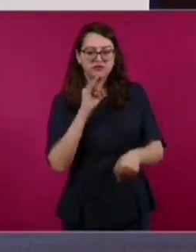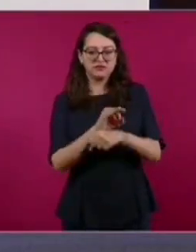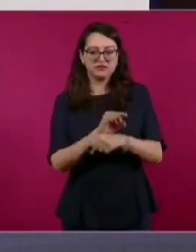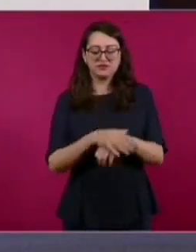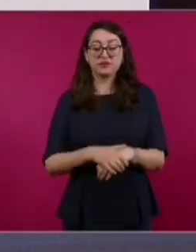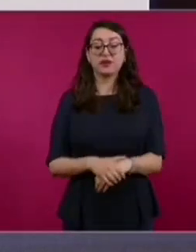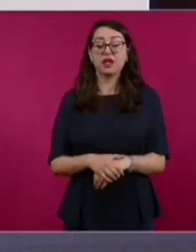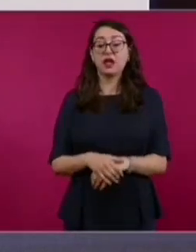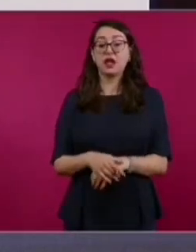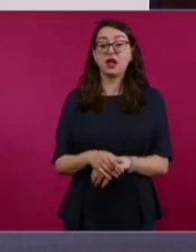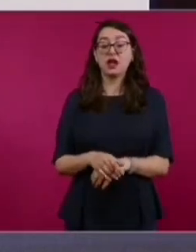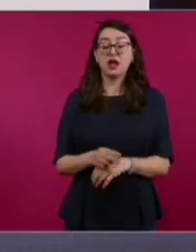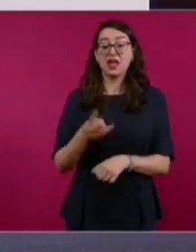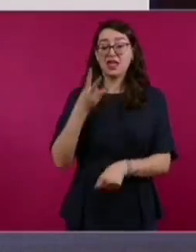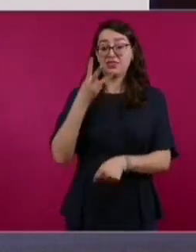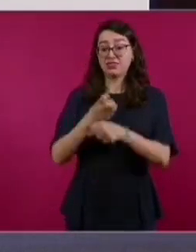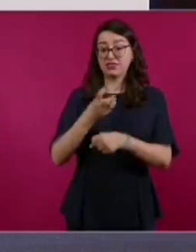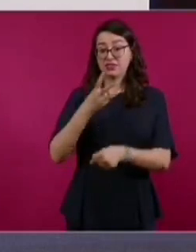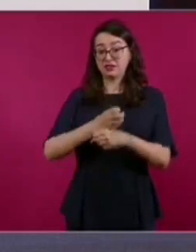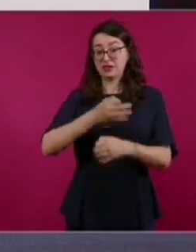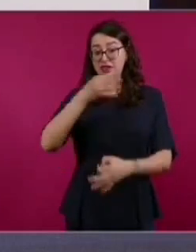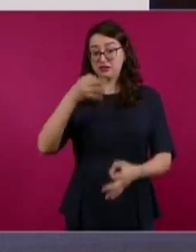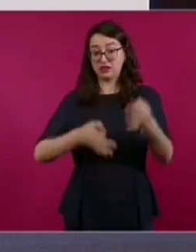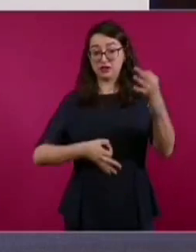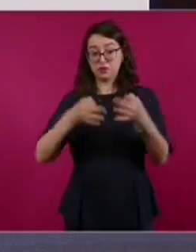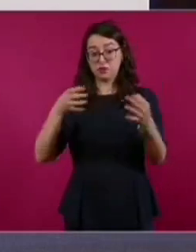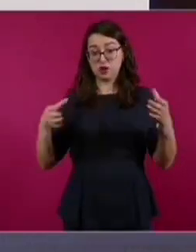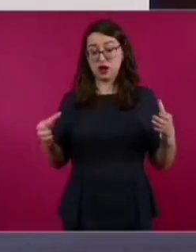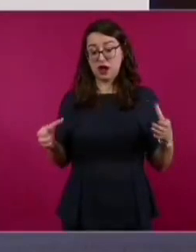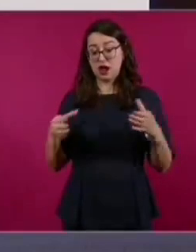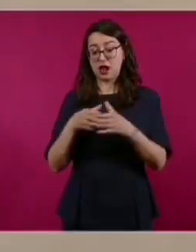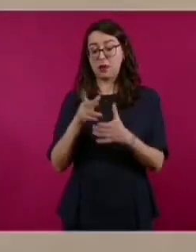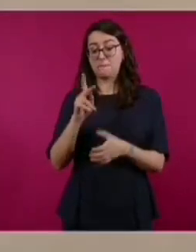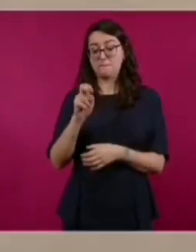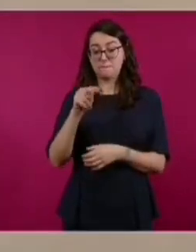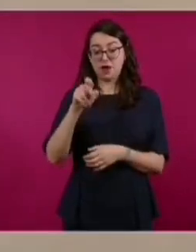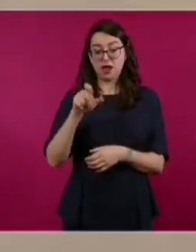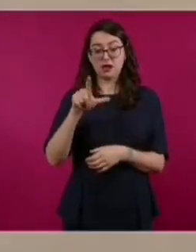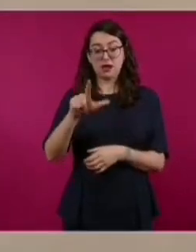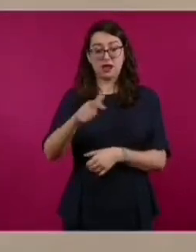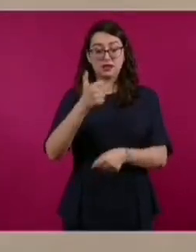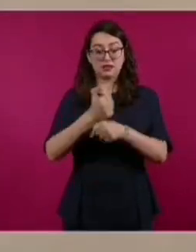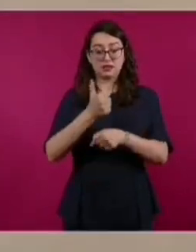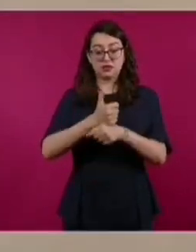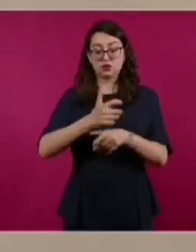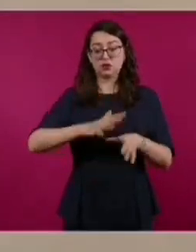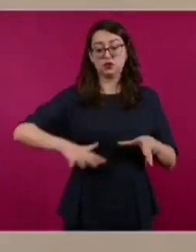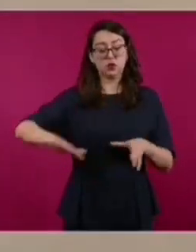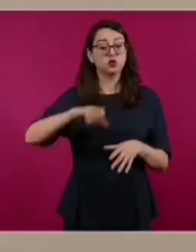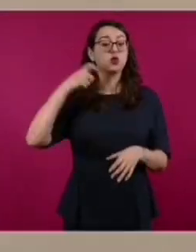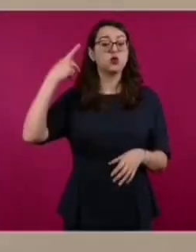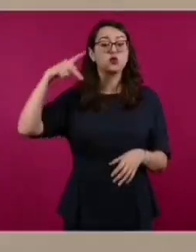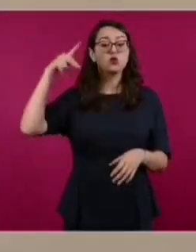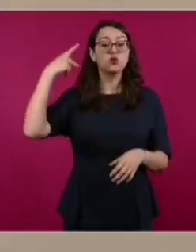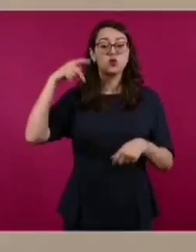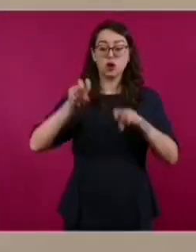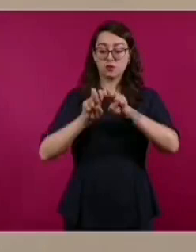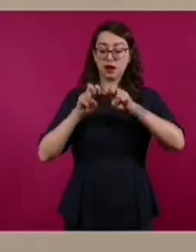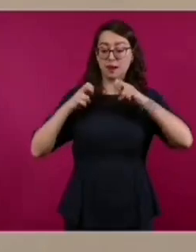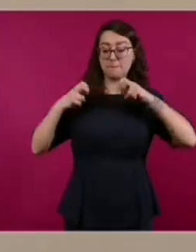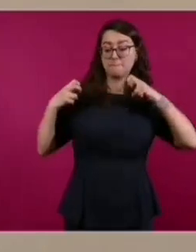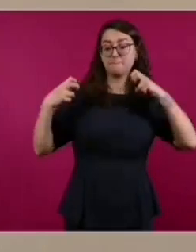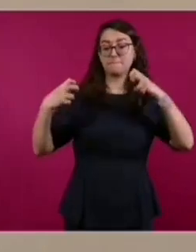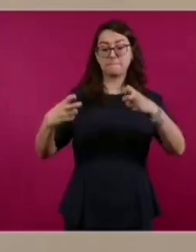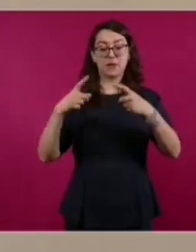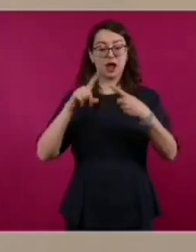los magistrados del tercer tribunal colegiado en materia penal del Sexto Circuito en Puebla, donde están los magistrados